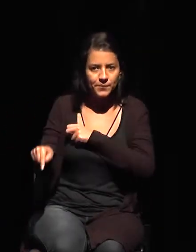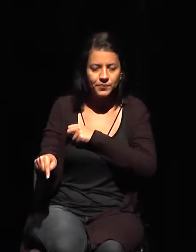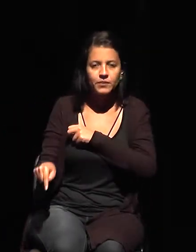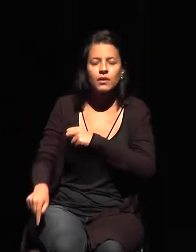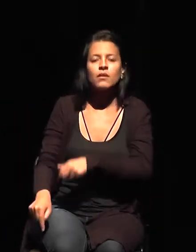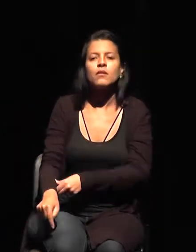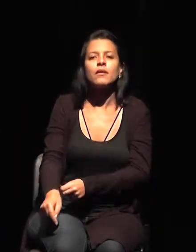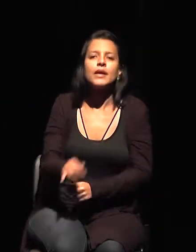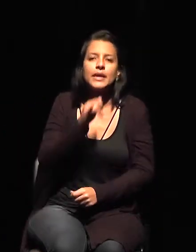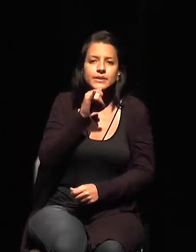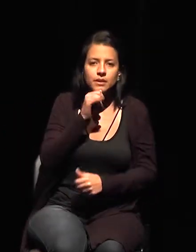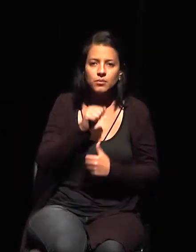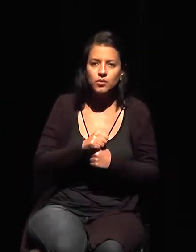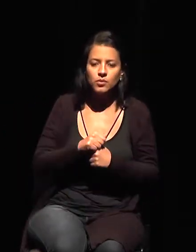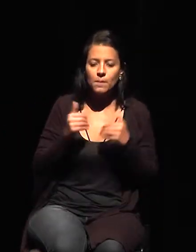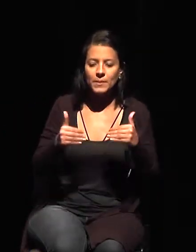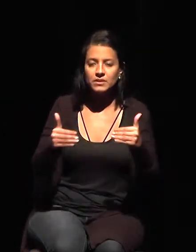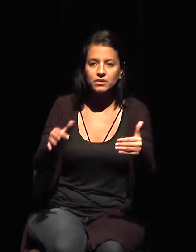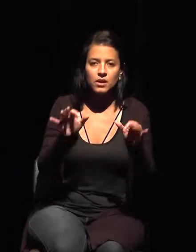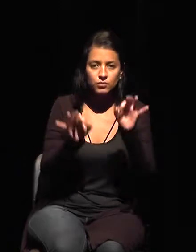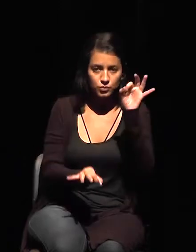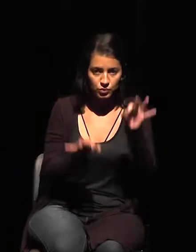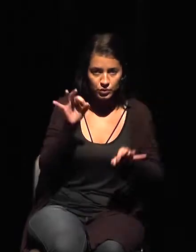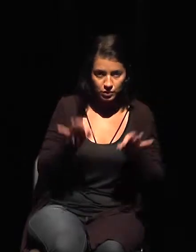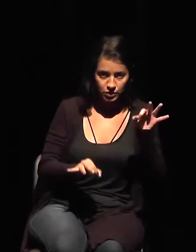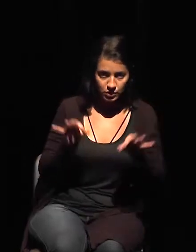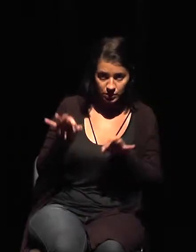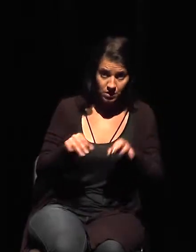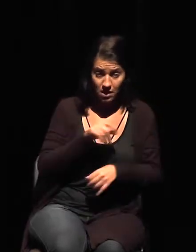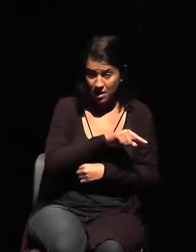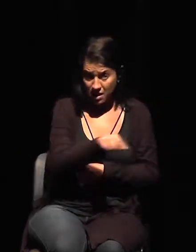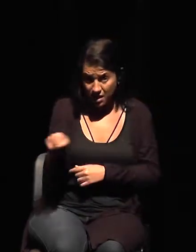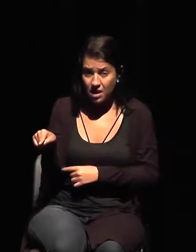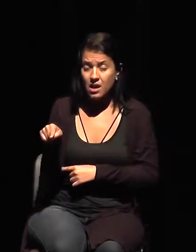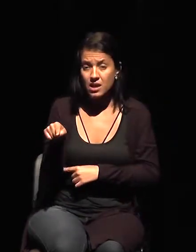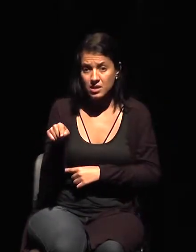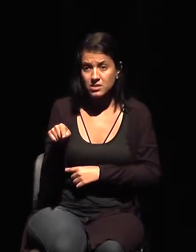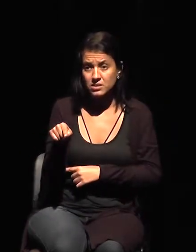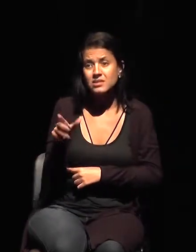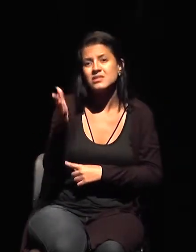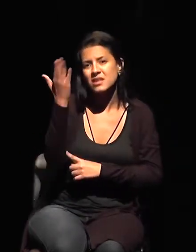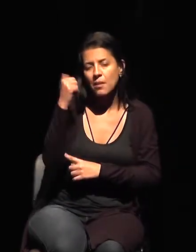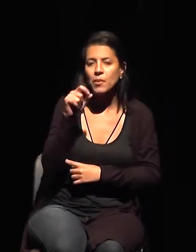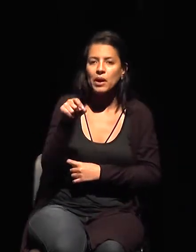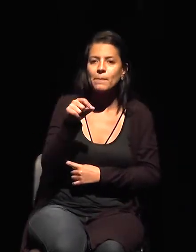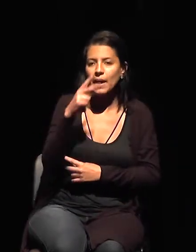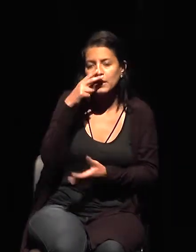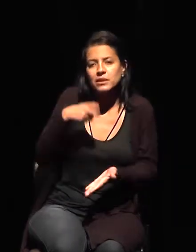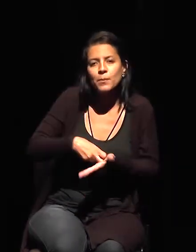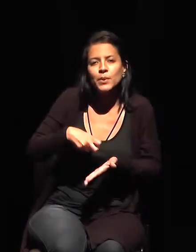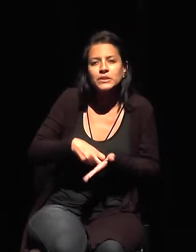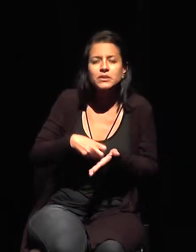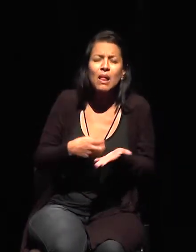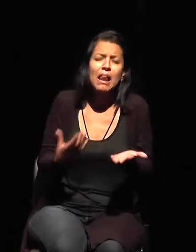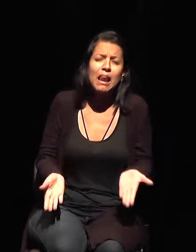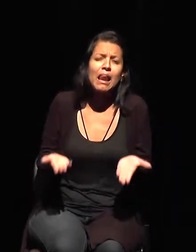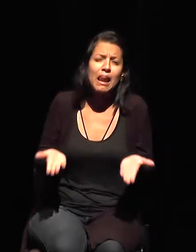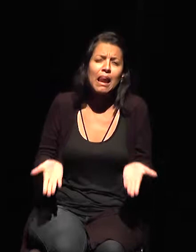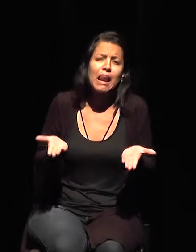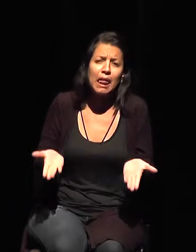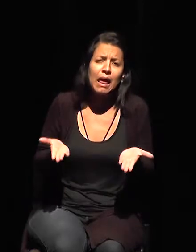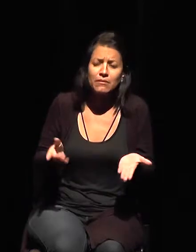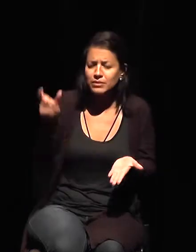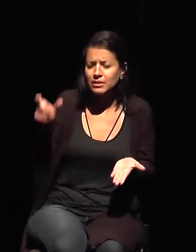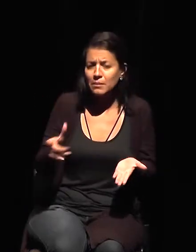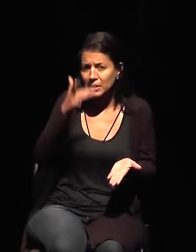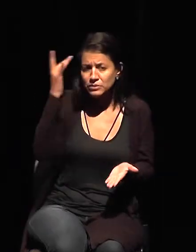y muchas veces lo he leído que las condenas son más blandas de lo que deberían ser para aquel que comete el ilícito, en